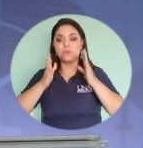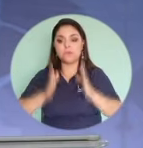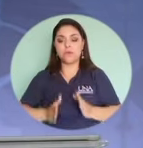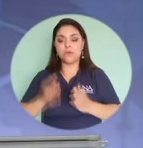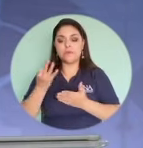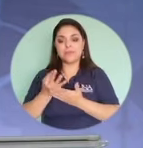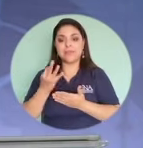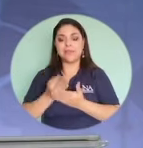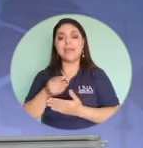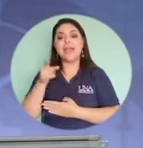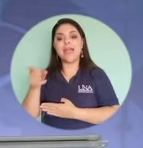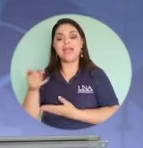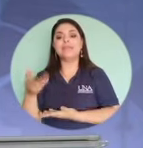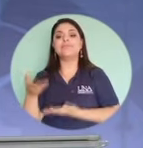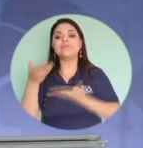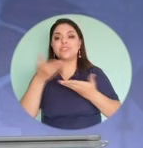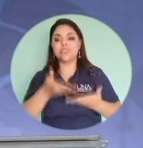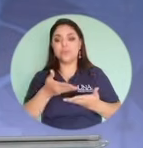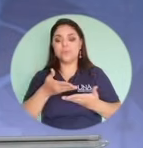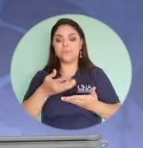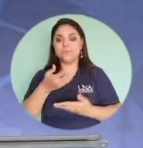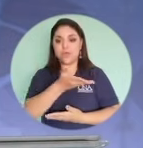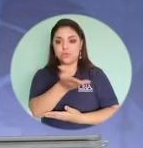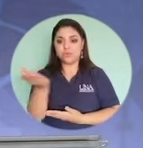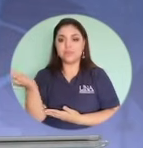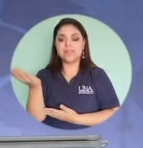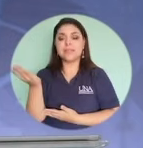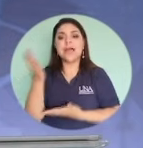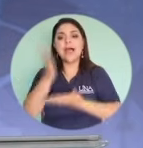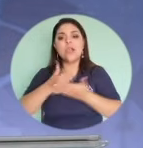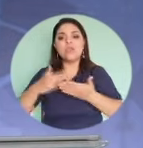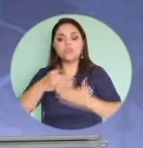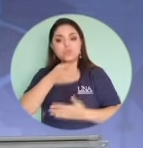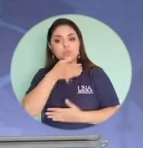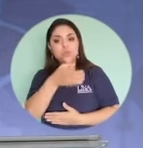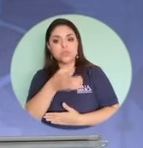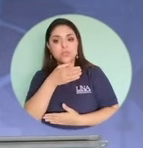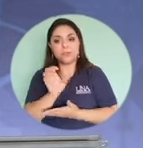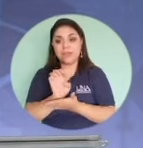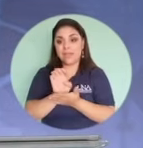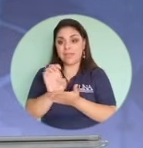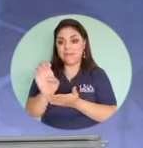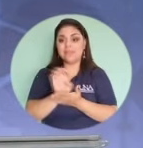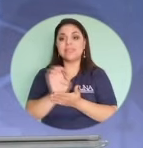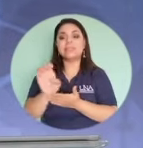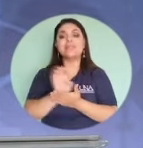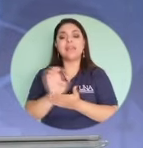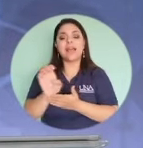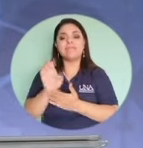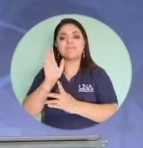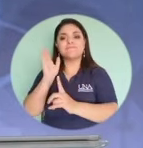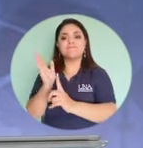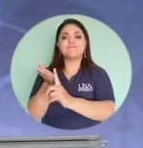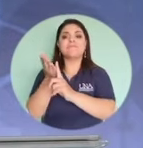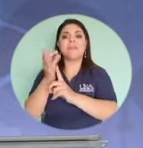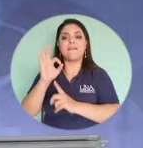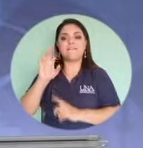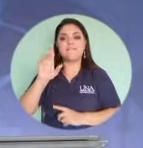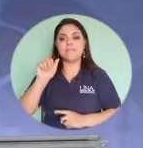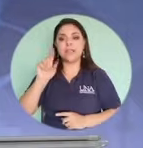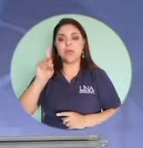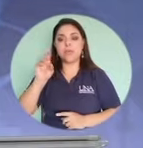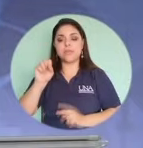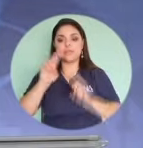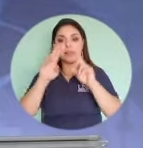quien brindó a nuestra teleaudiencia una serie de consejos para evitar ser víctimas de